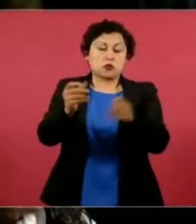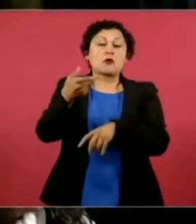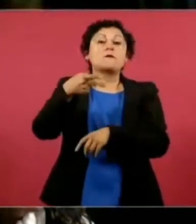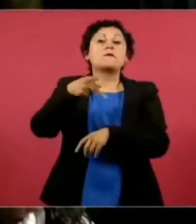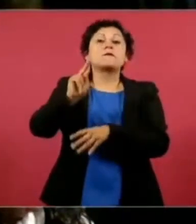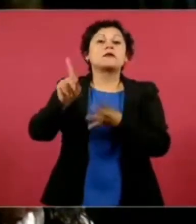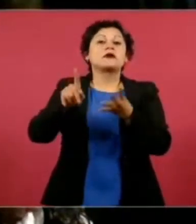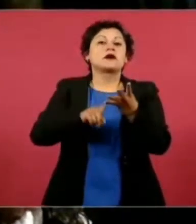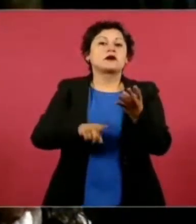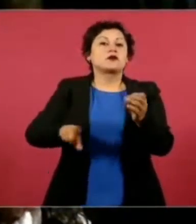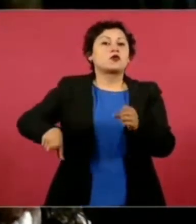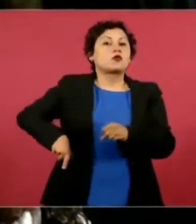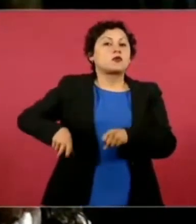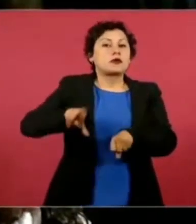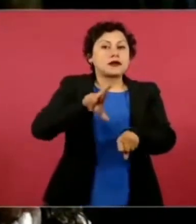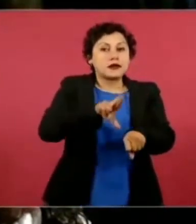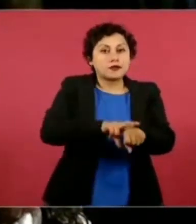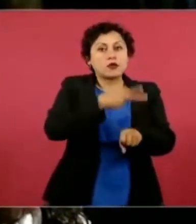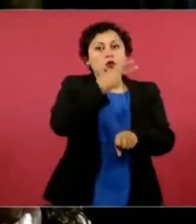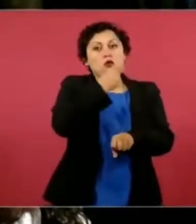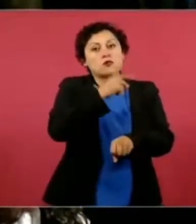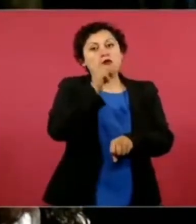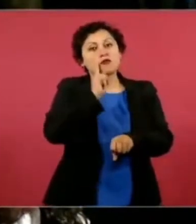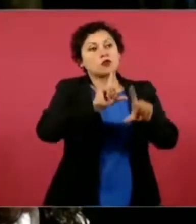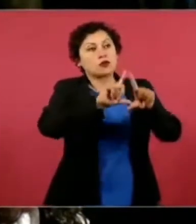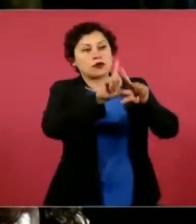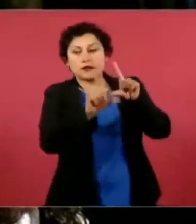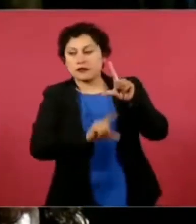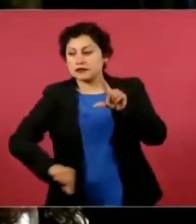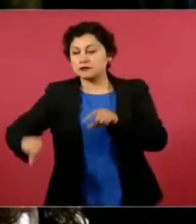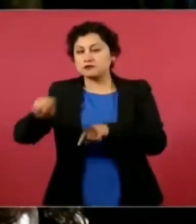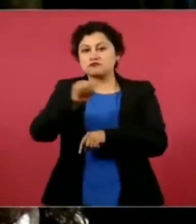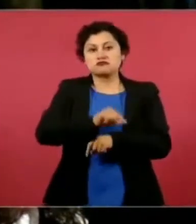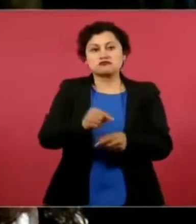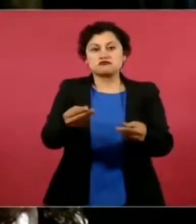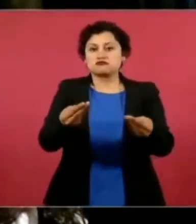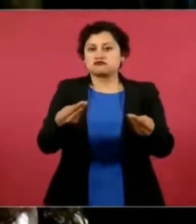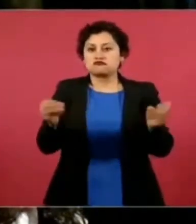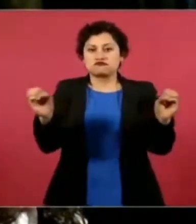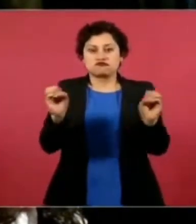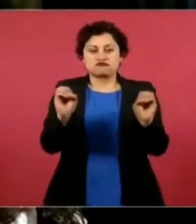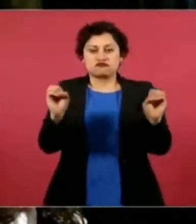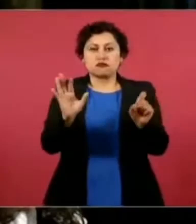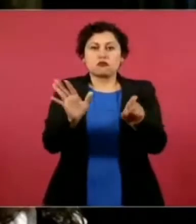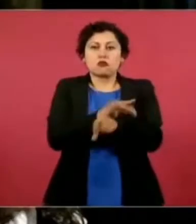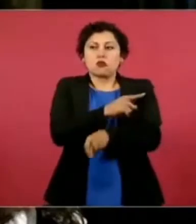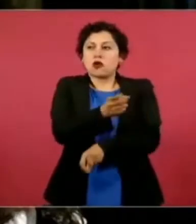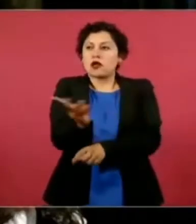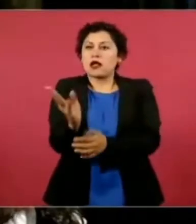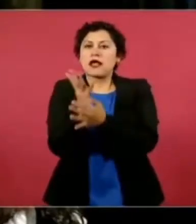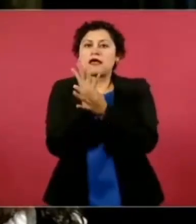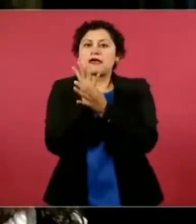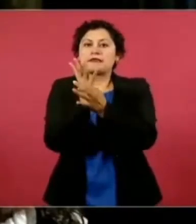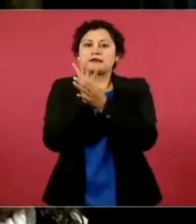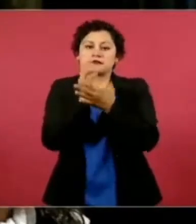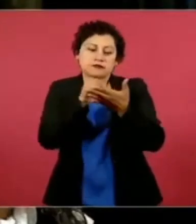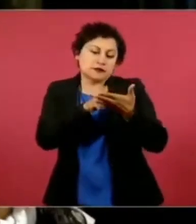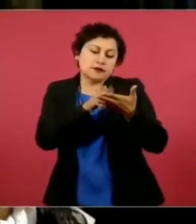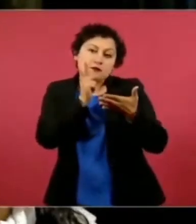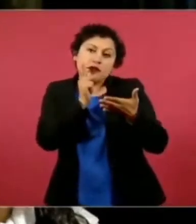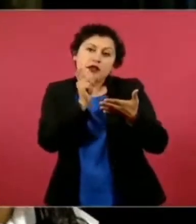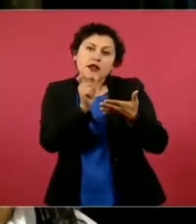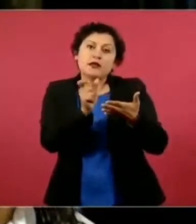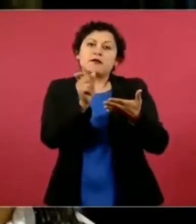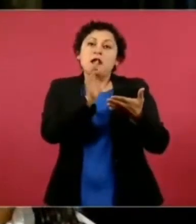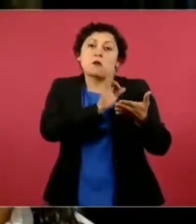las gobernadoras, porque dicen que la ley no los obliga, sino que les dice podrán hacerlo. Sabemos que usted